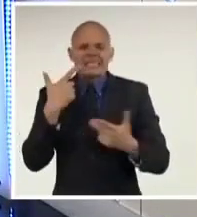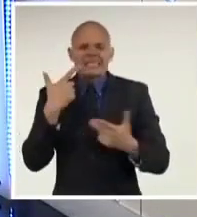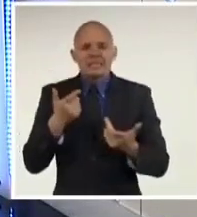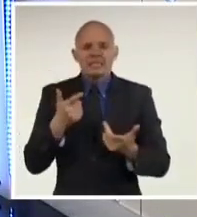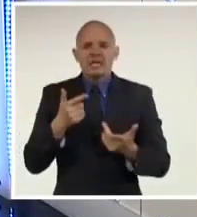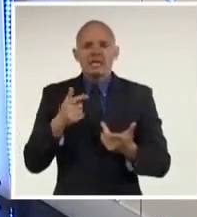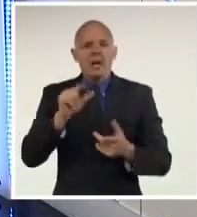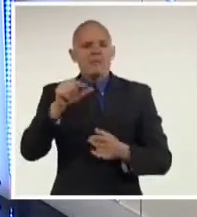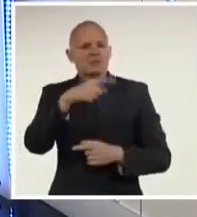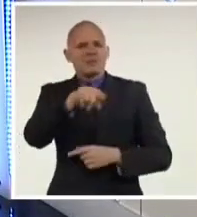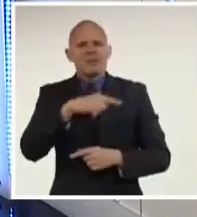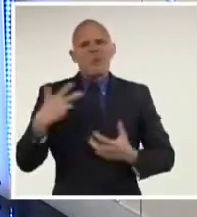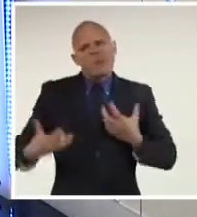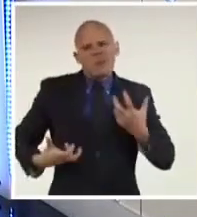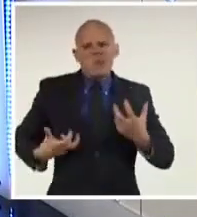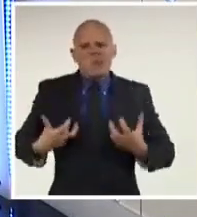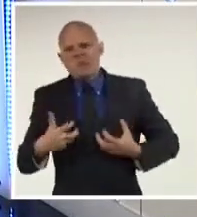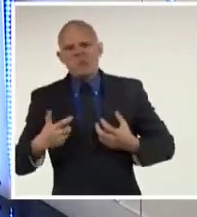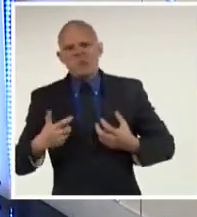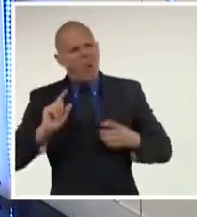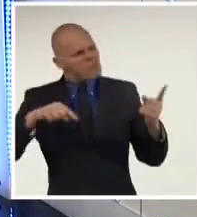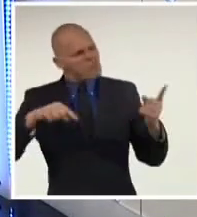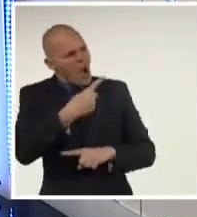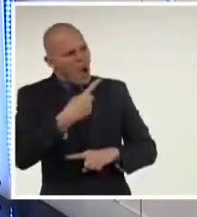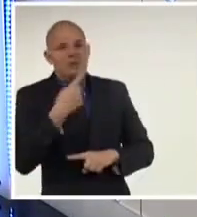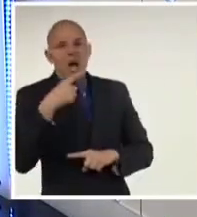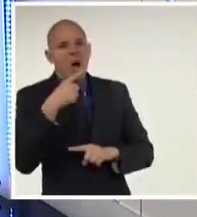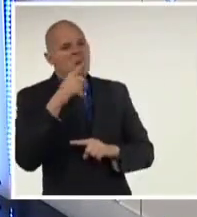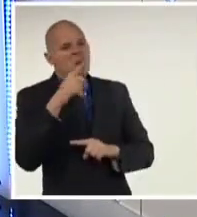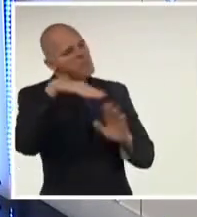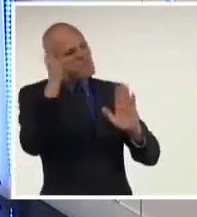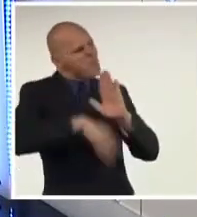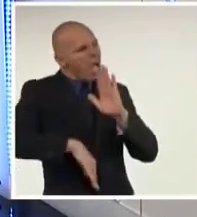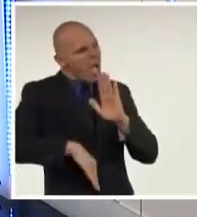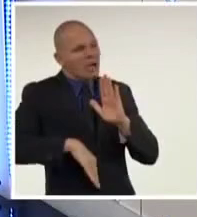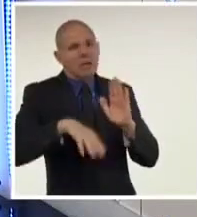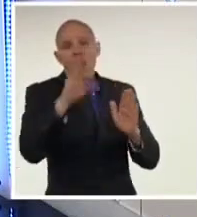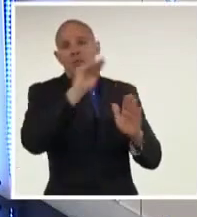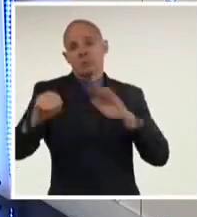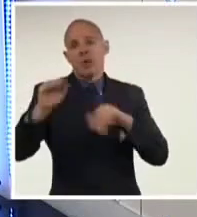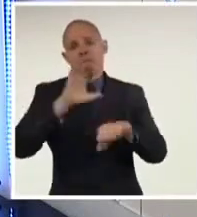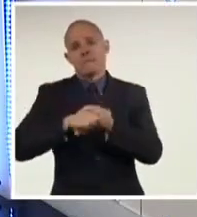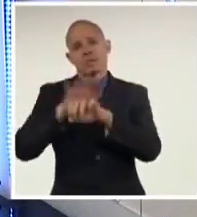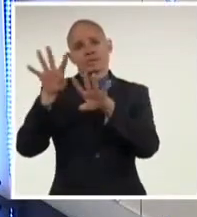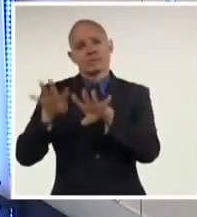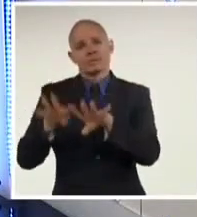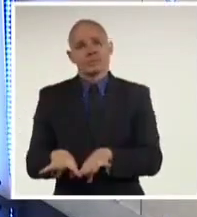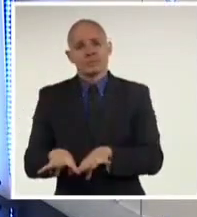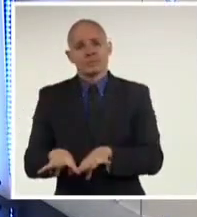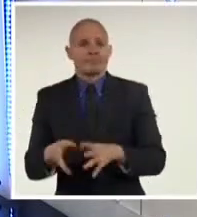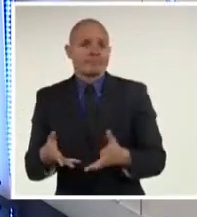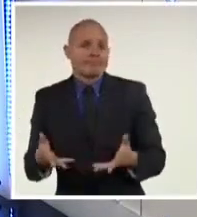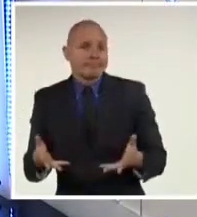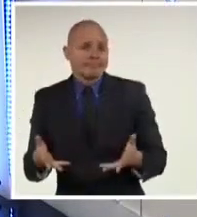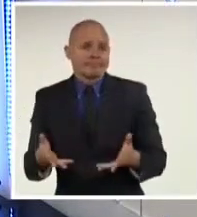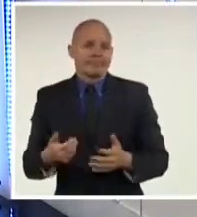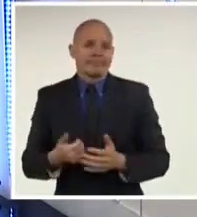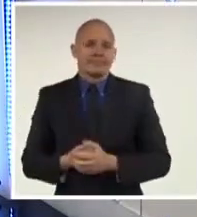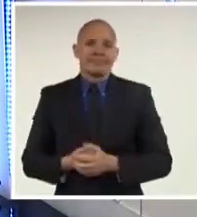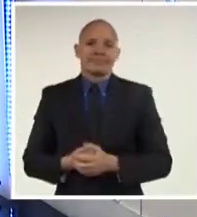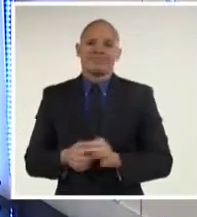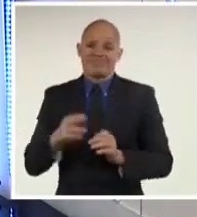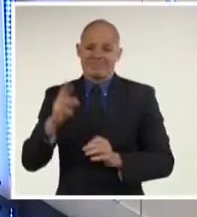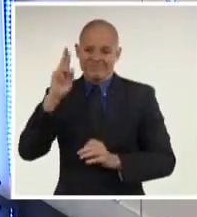expresidentes. Las protestas más grandes que han sacudido ese país en 20 años arrancaron por las zonas donde Castillo